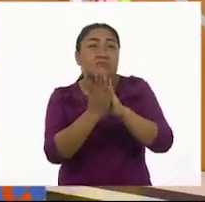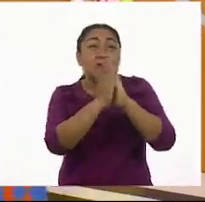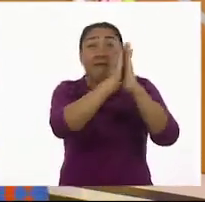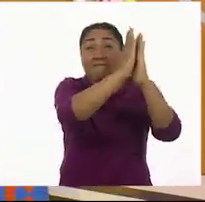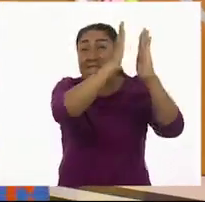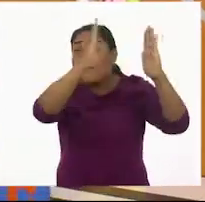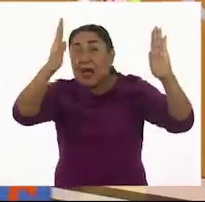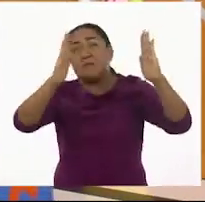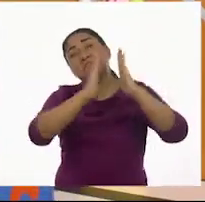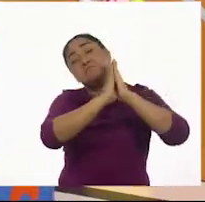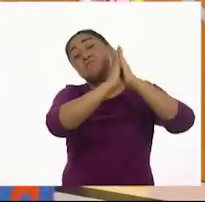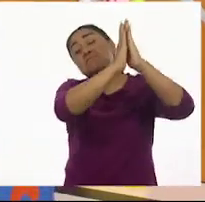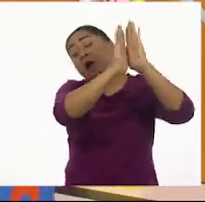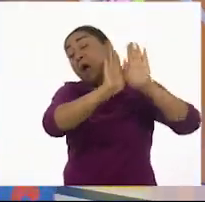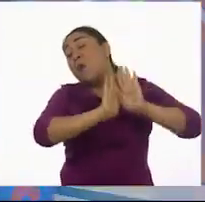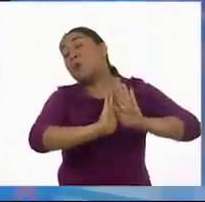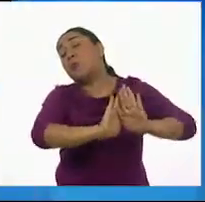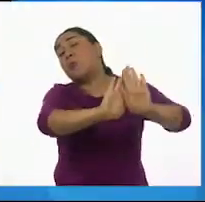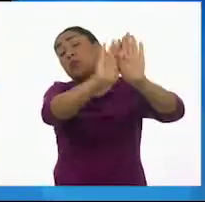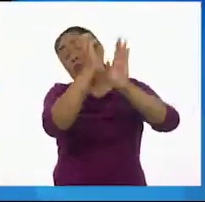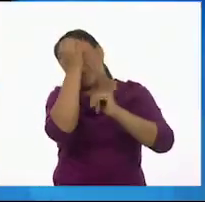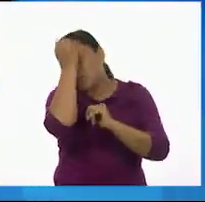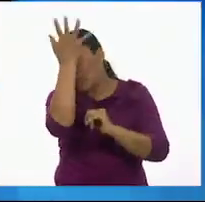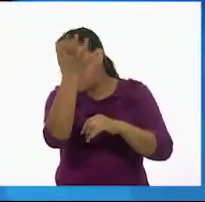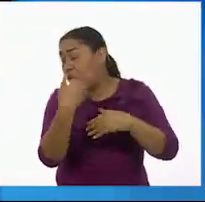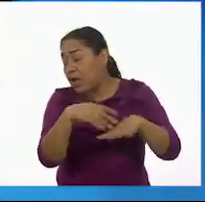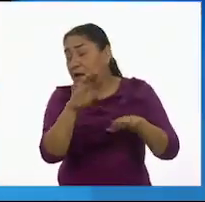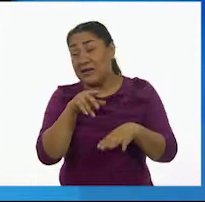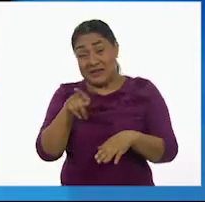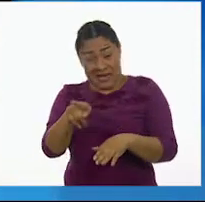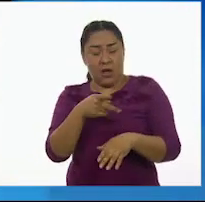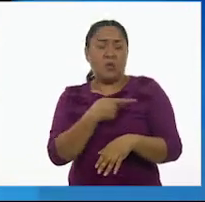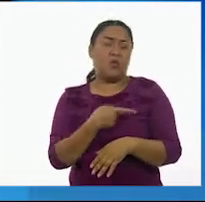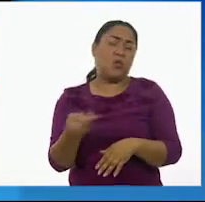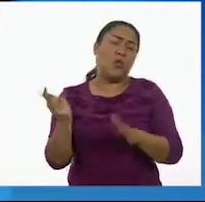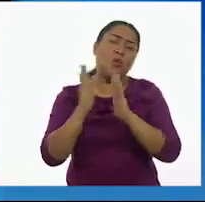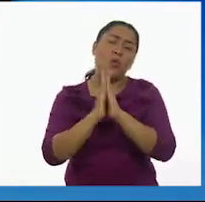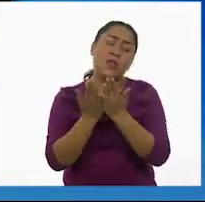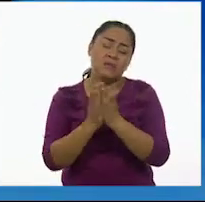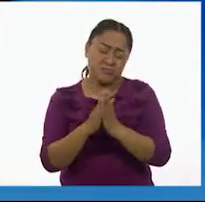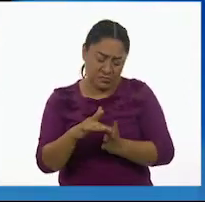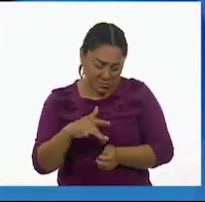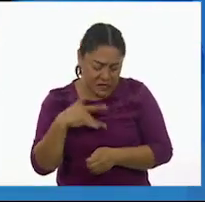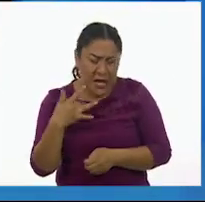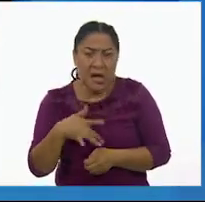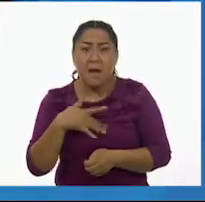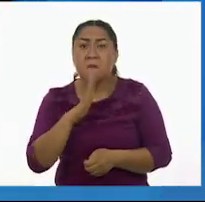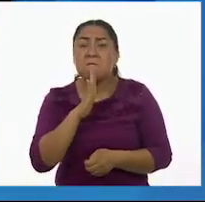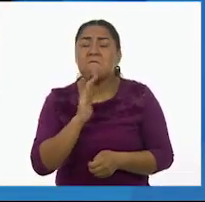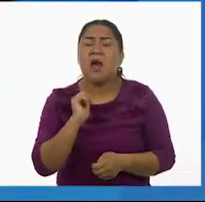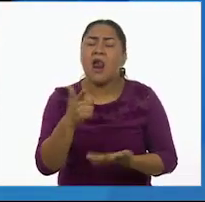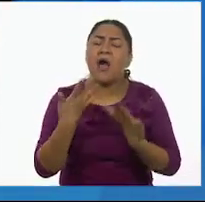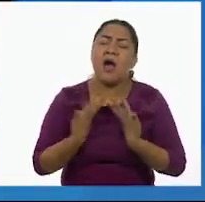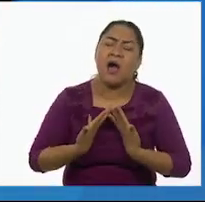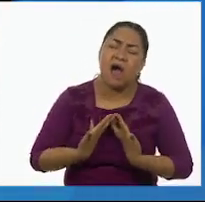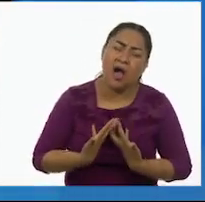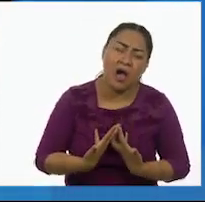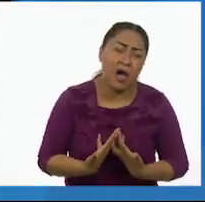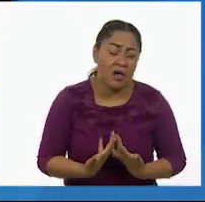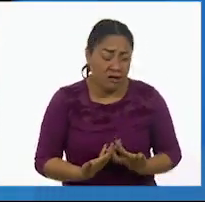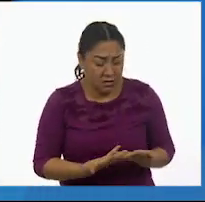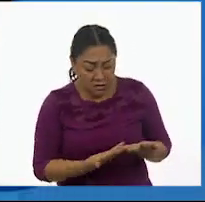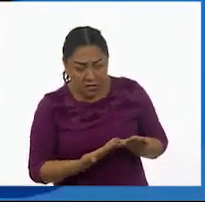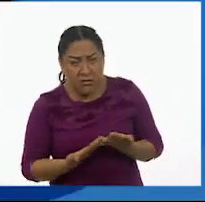y lo olvidaron. El pobre libro se sentía muy mal porque no sabía